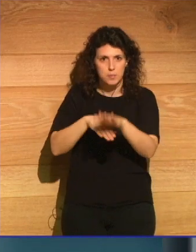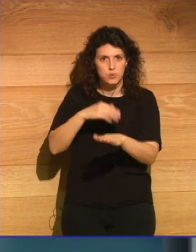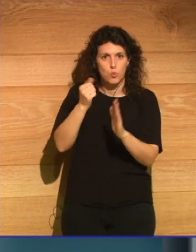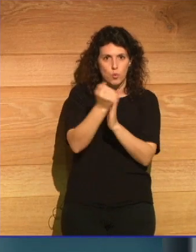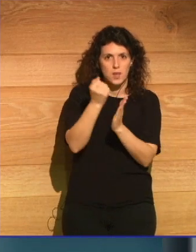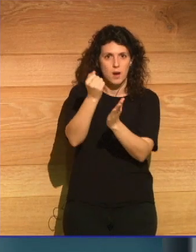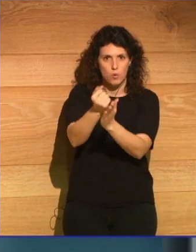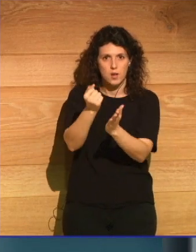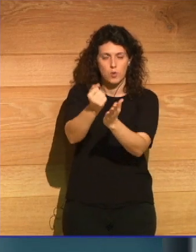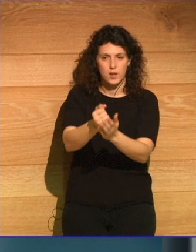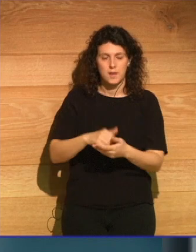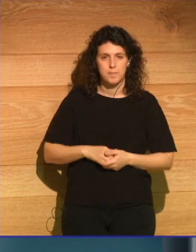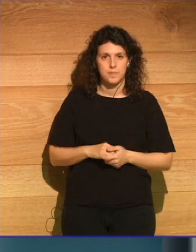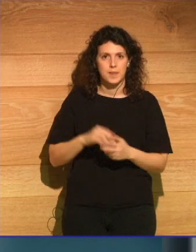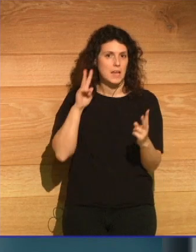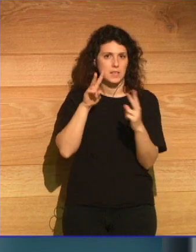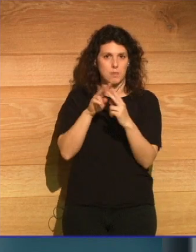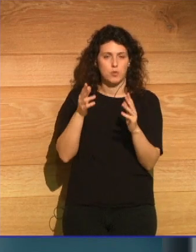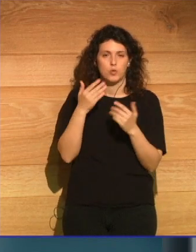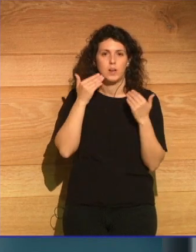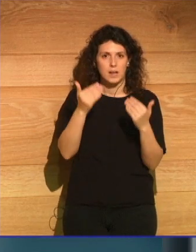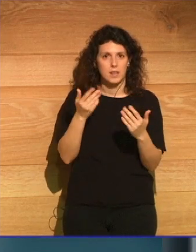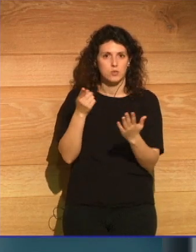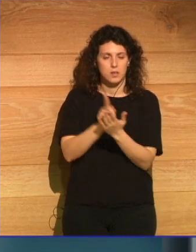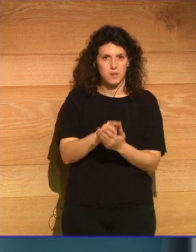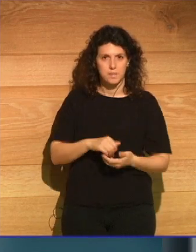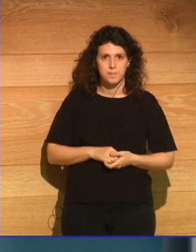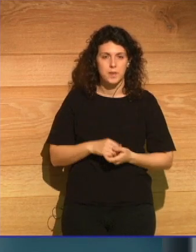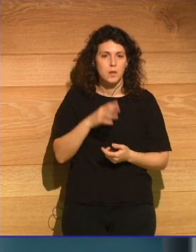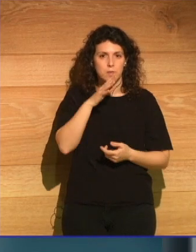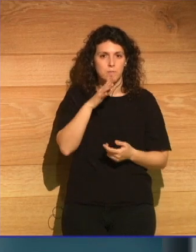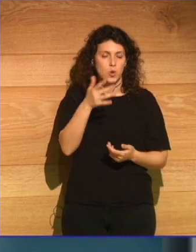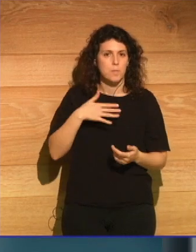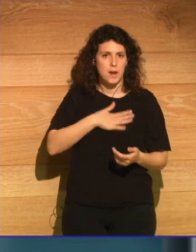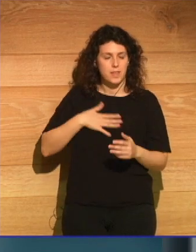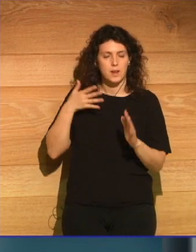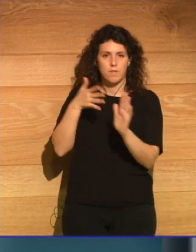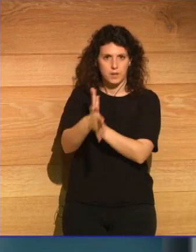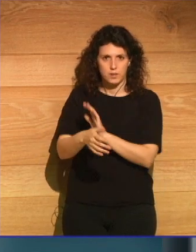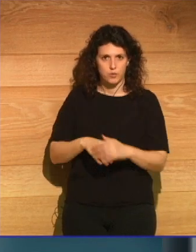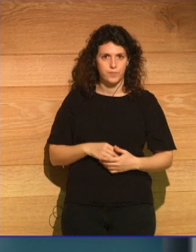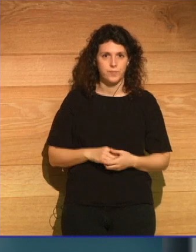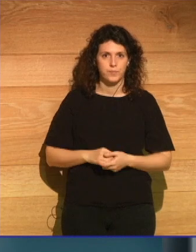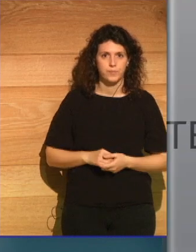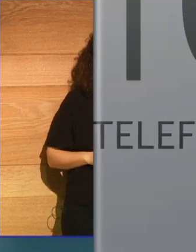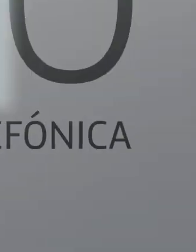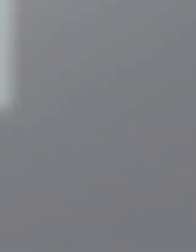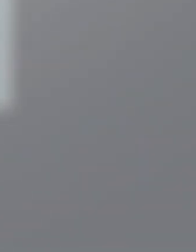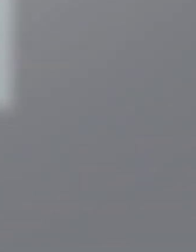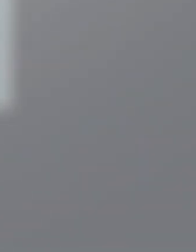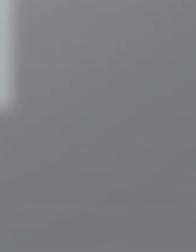a huella. Hasta pronto y de nuevo gracias. Ha sido un placer infinito. Gracias. Gracias.